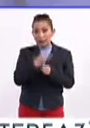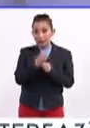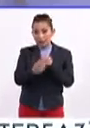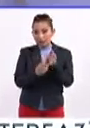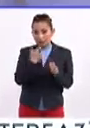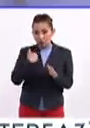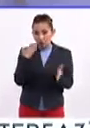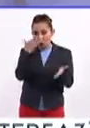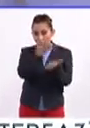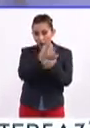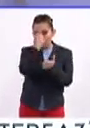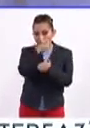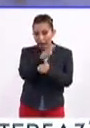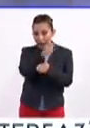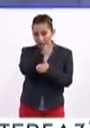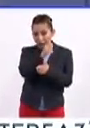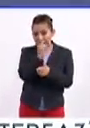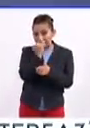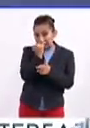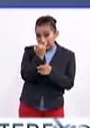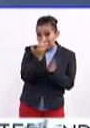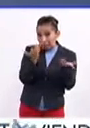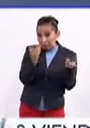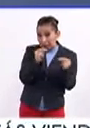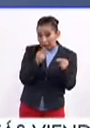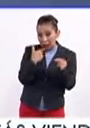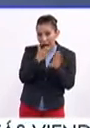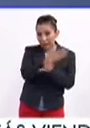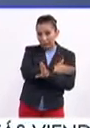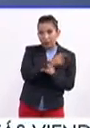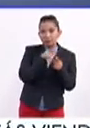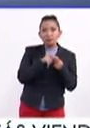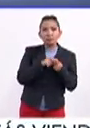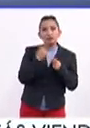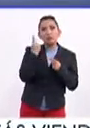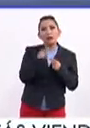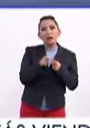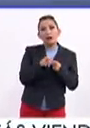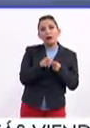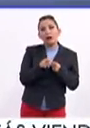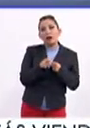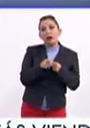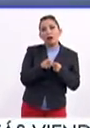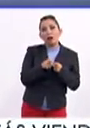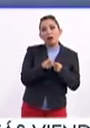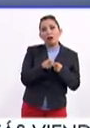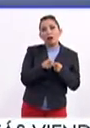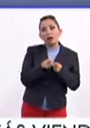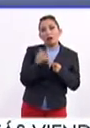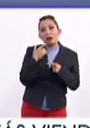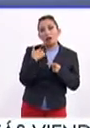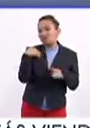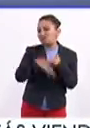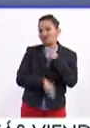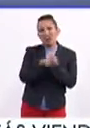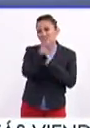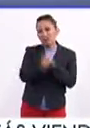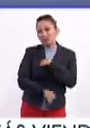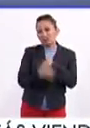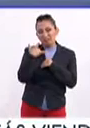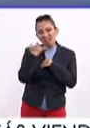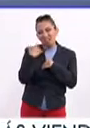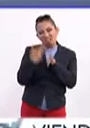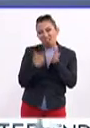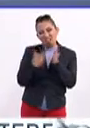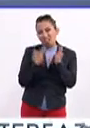tercera vez que yo apliqué para esta beca. Había aplicado también para, este... O no hay que rendirse. No, no, de